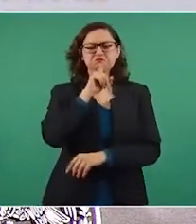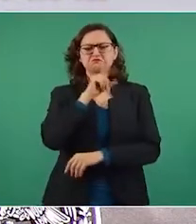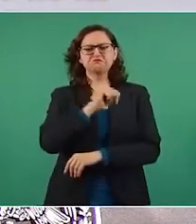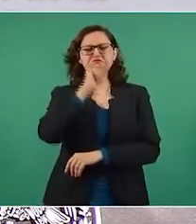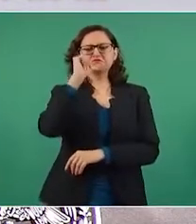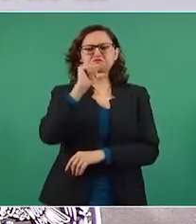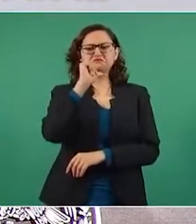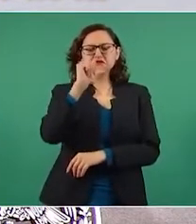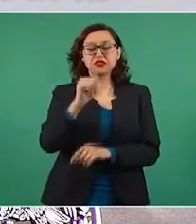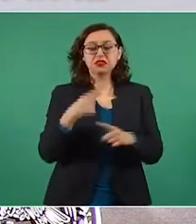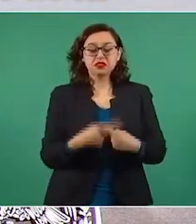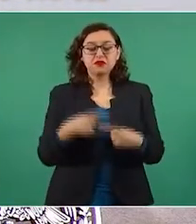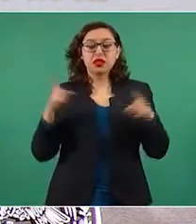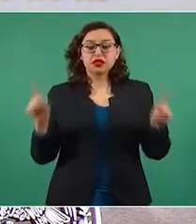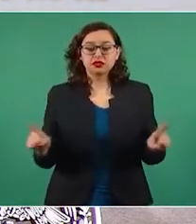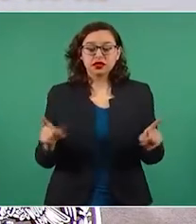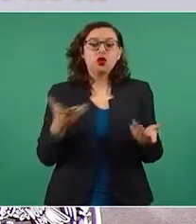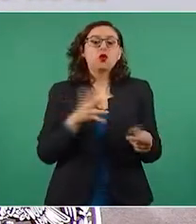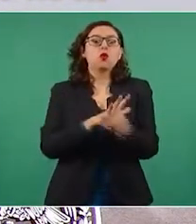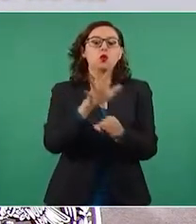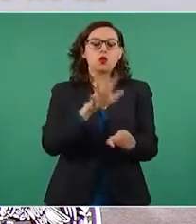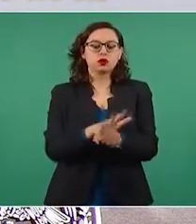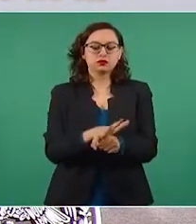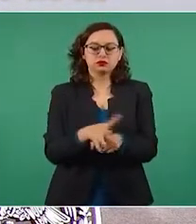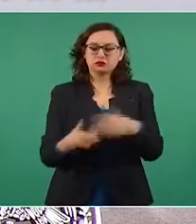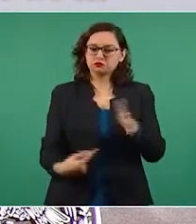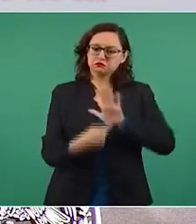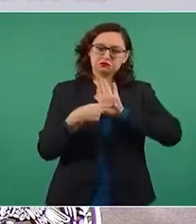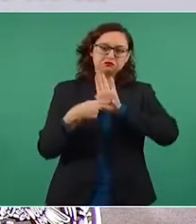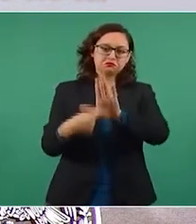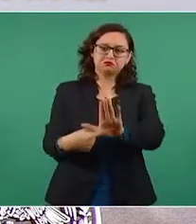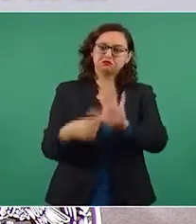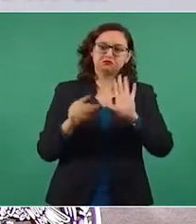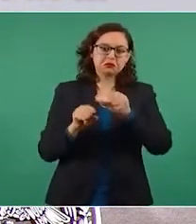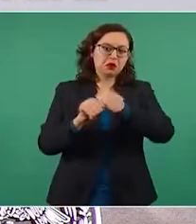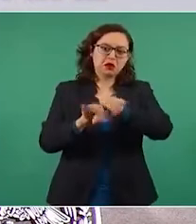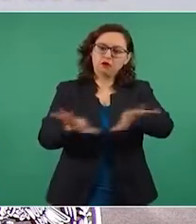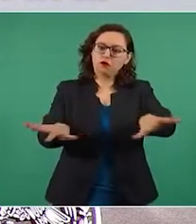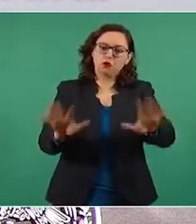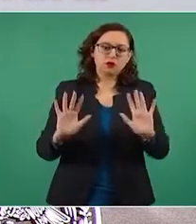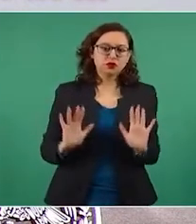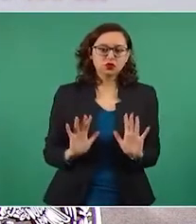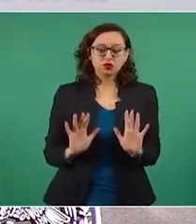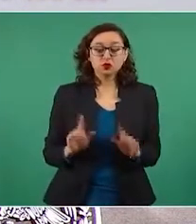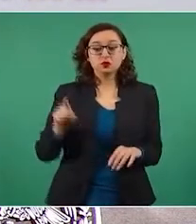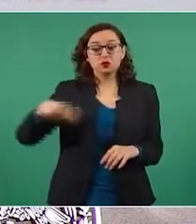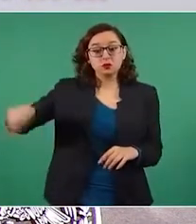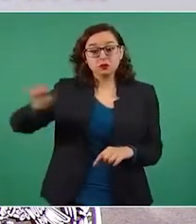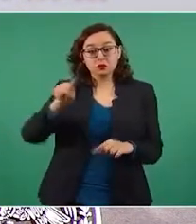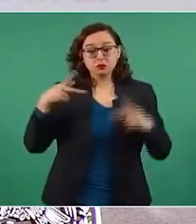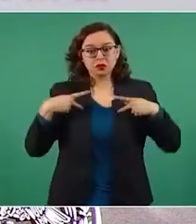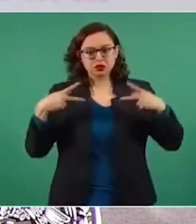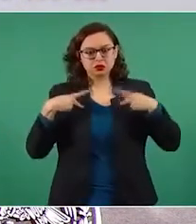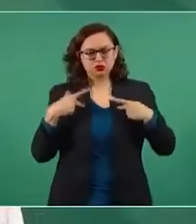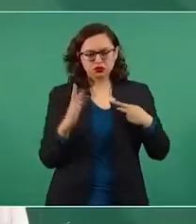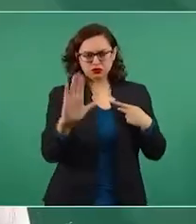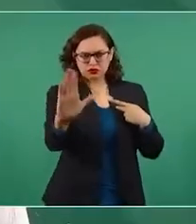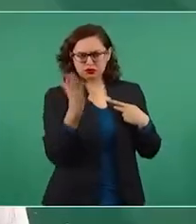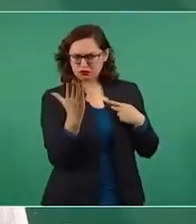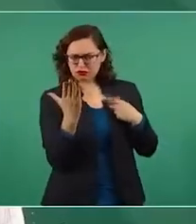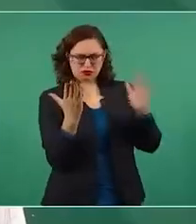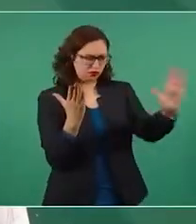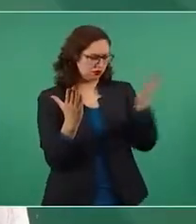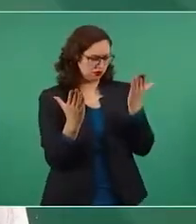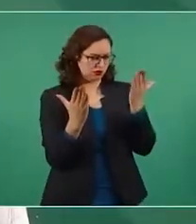para que el pueblo de México pueda ejercer su derecho al acceso a la información que le permita formar un criterio con